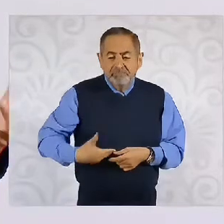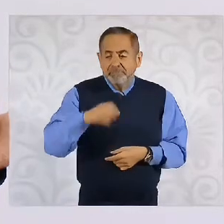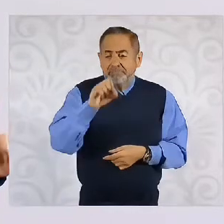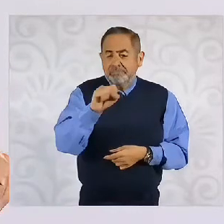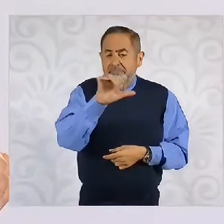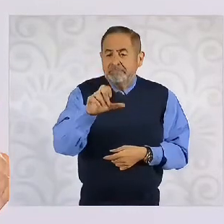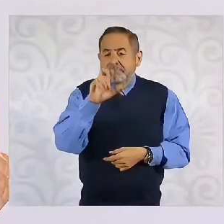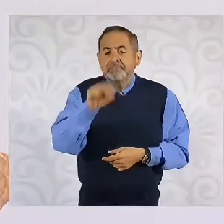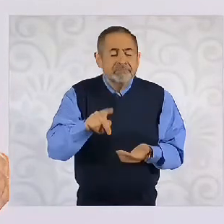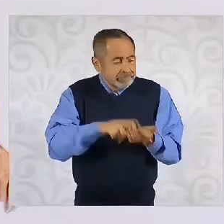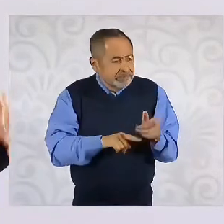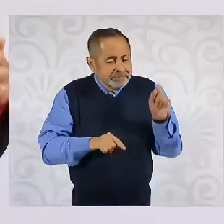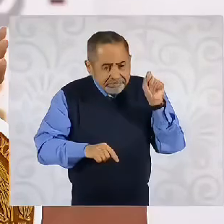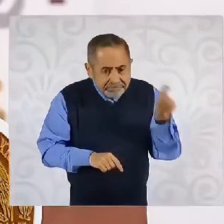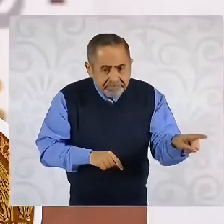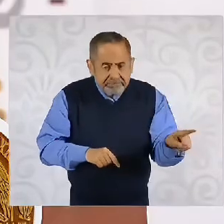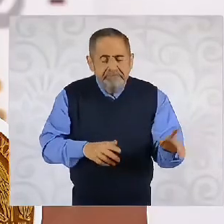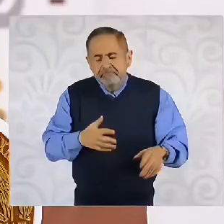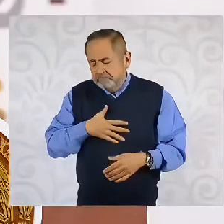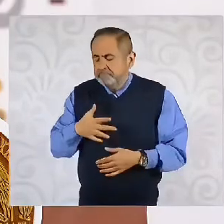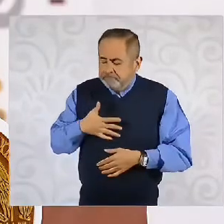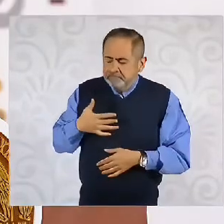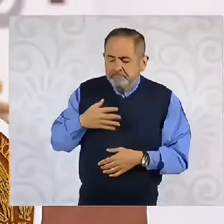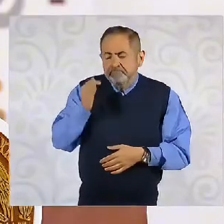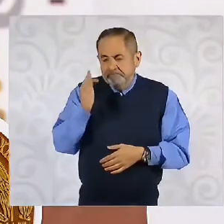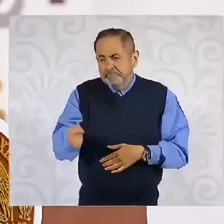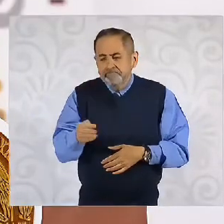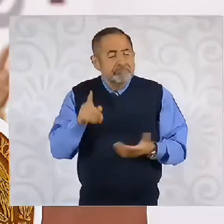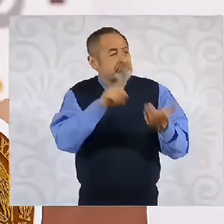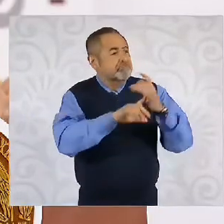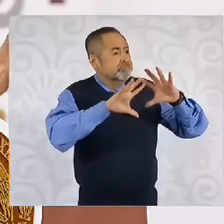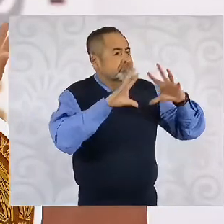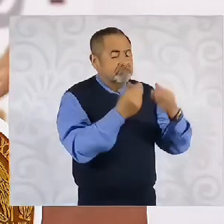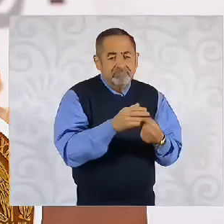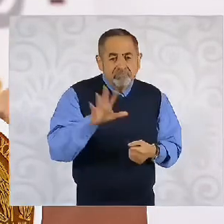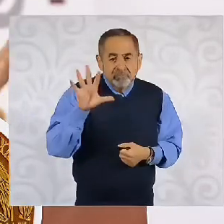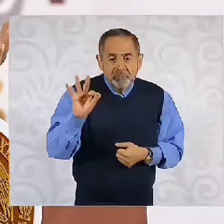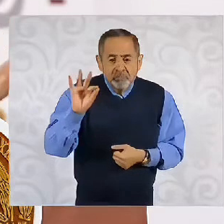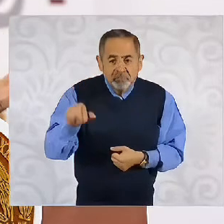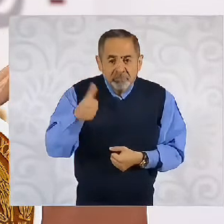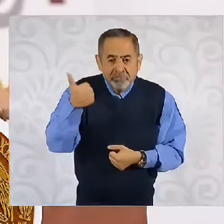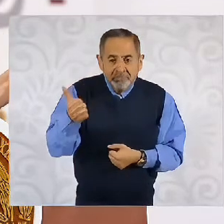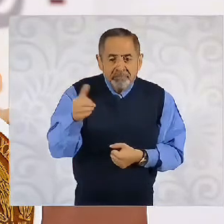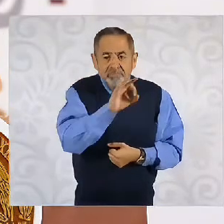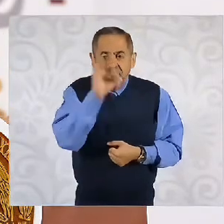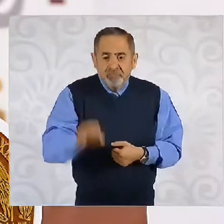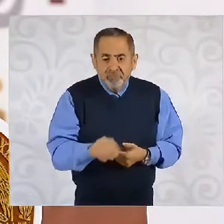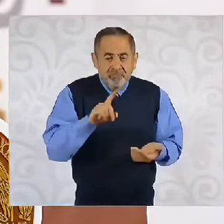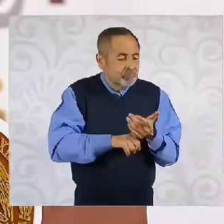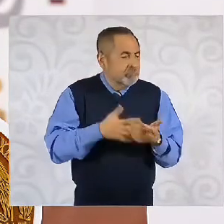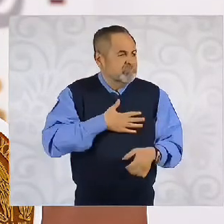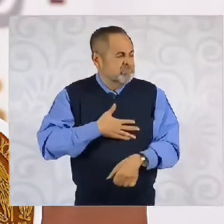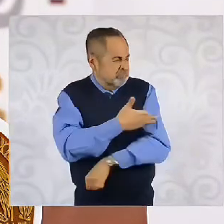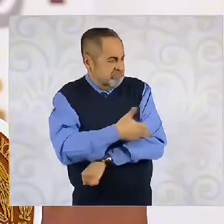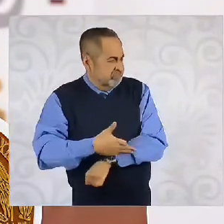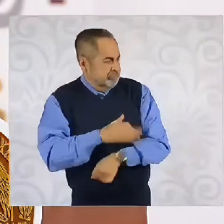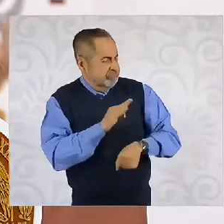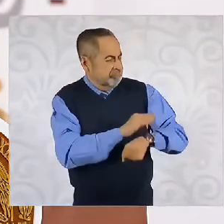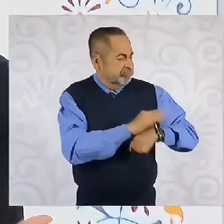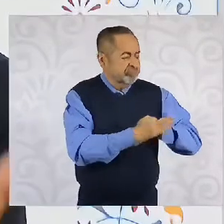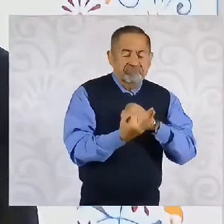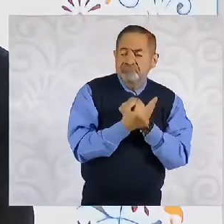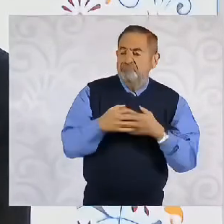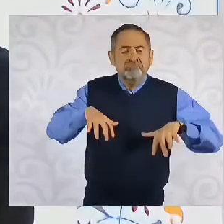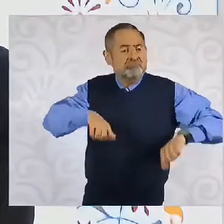Justicia aceptó que hay 46 por ciento de nepotismo en el informe que